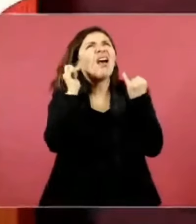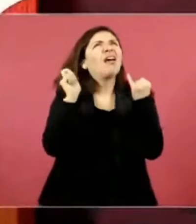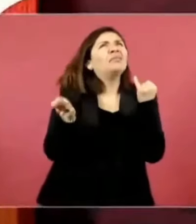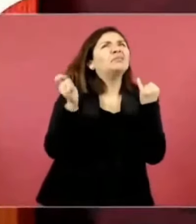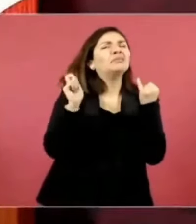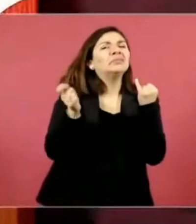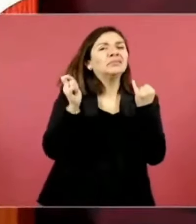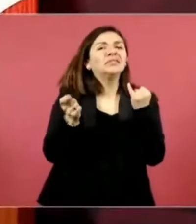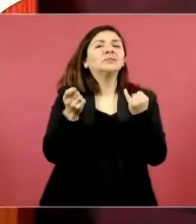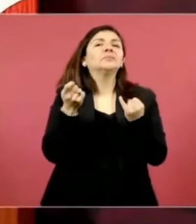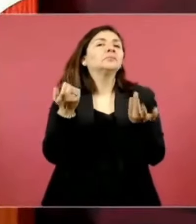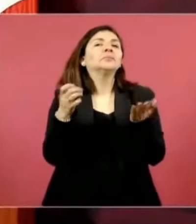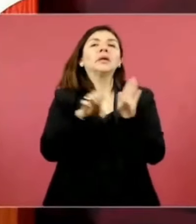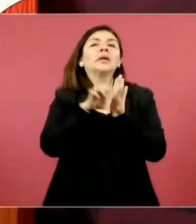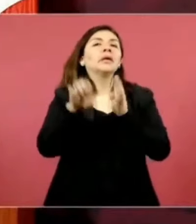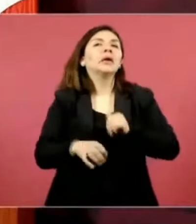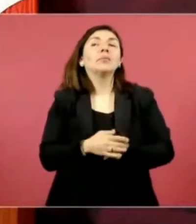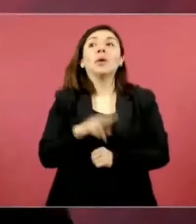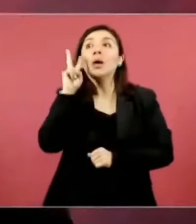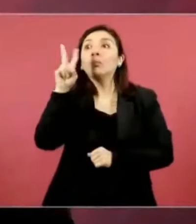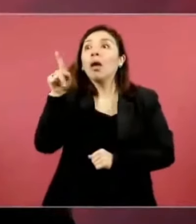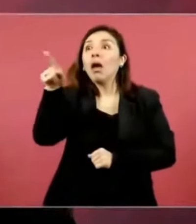los incendios en Tabasco